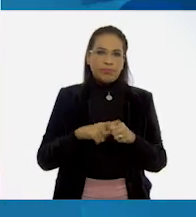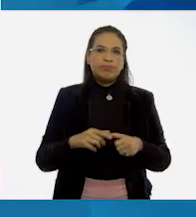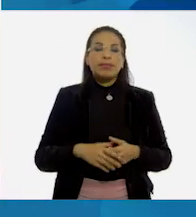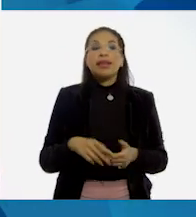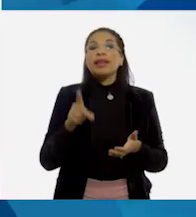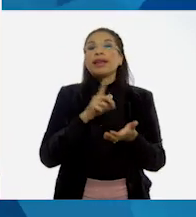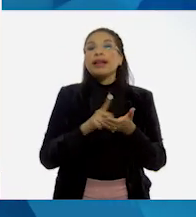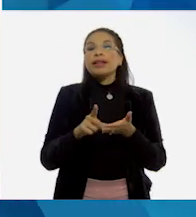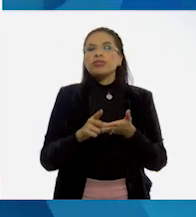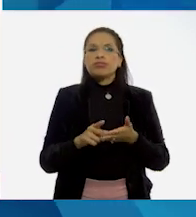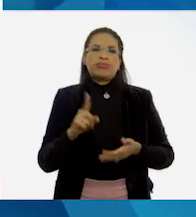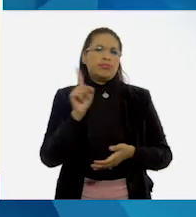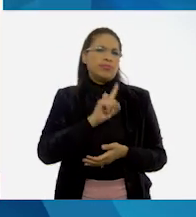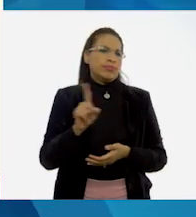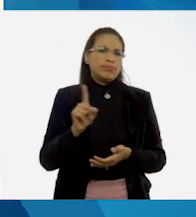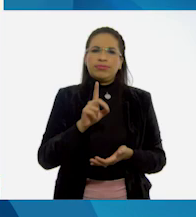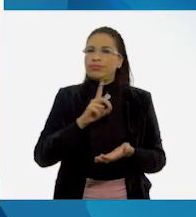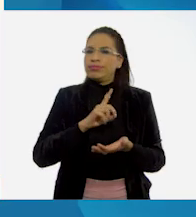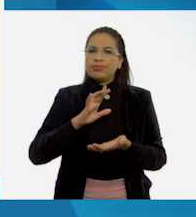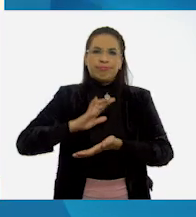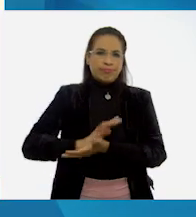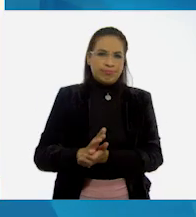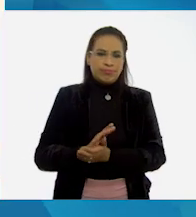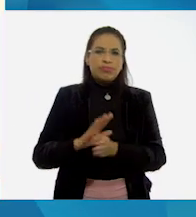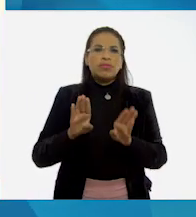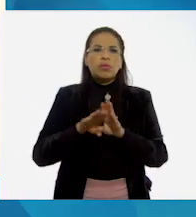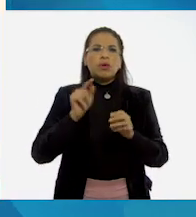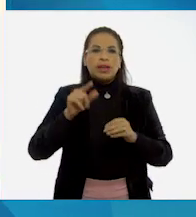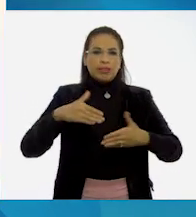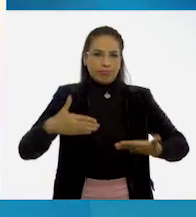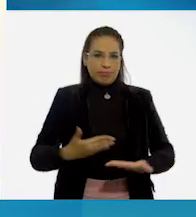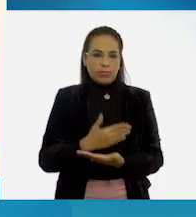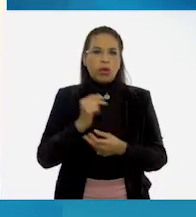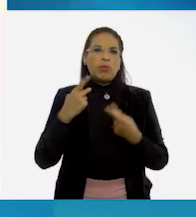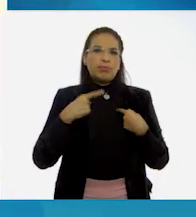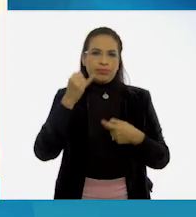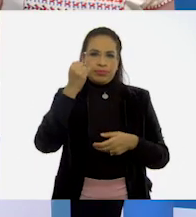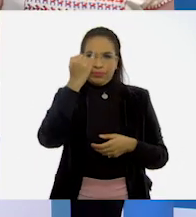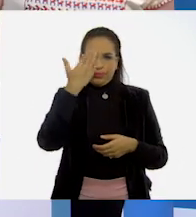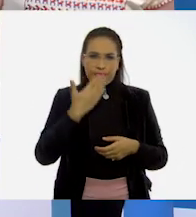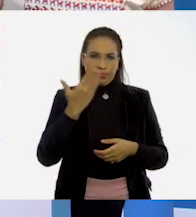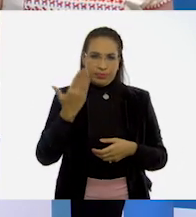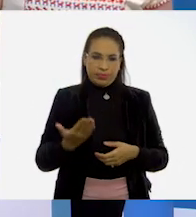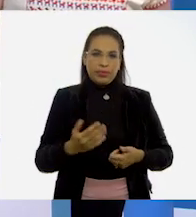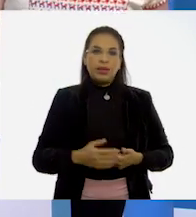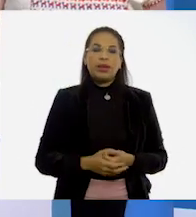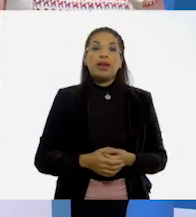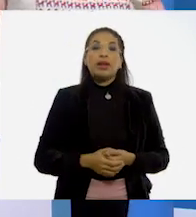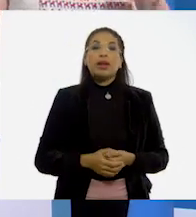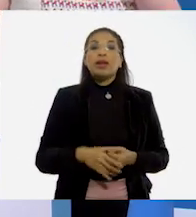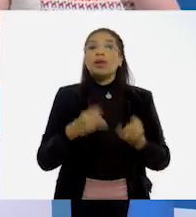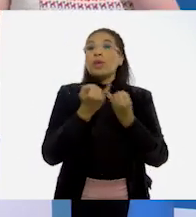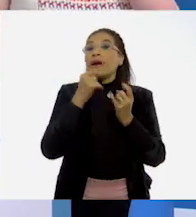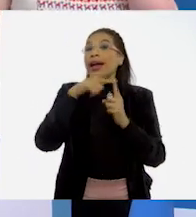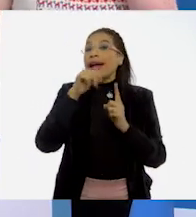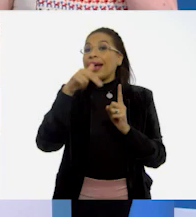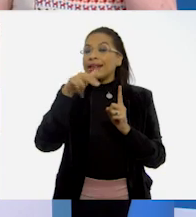Derecho a no ser discriminado por su origen e identidad. Como en el caso de Ana, maestra, que sus